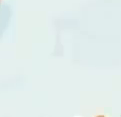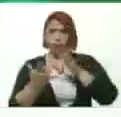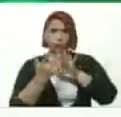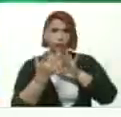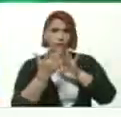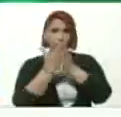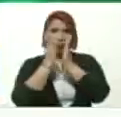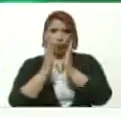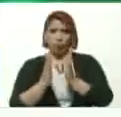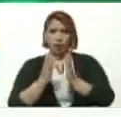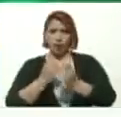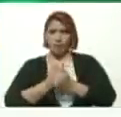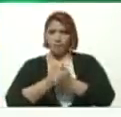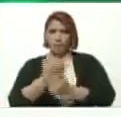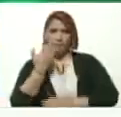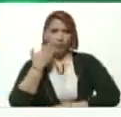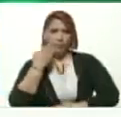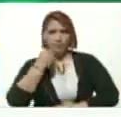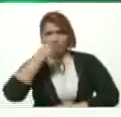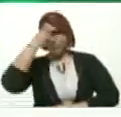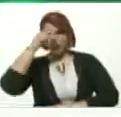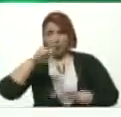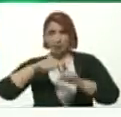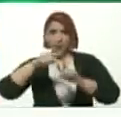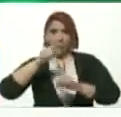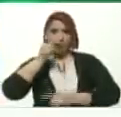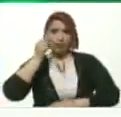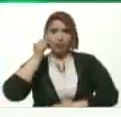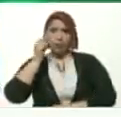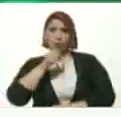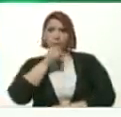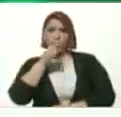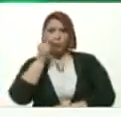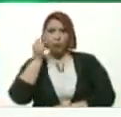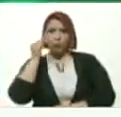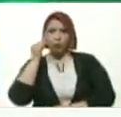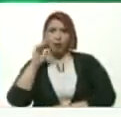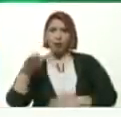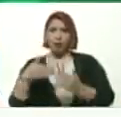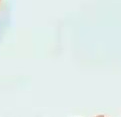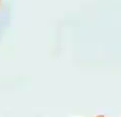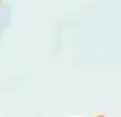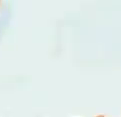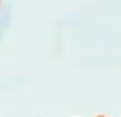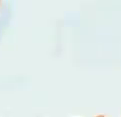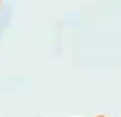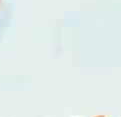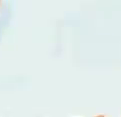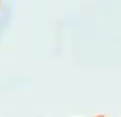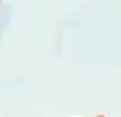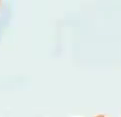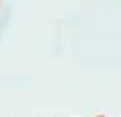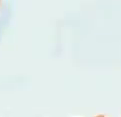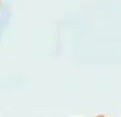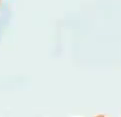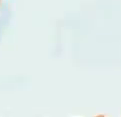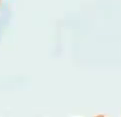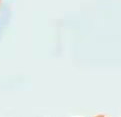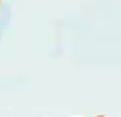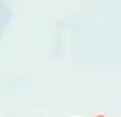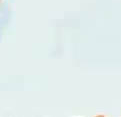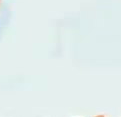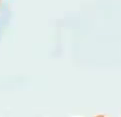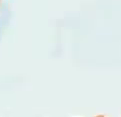La madre El padre La tía El tío La abuela El abuelo A la escuela Sexto vértice Tecnología educativa